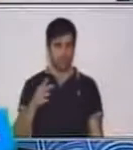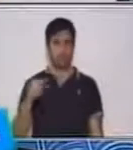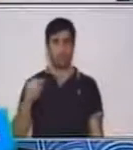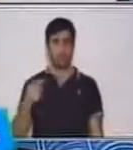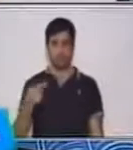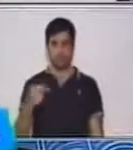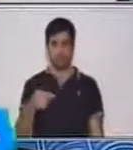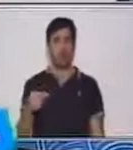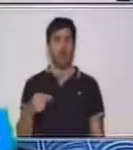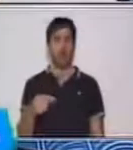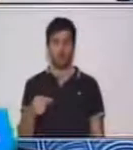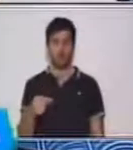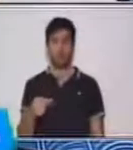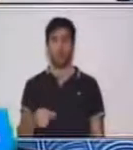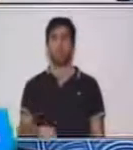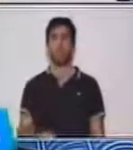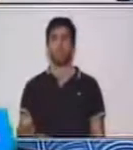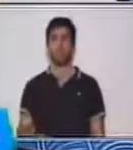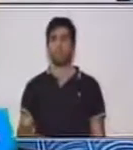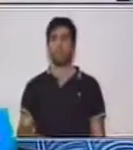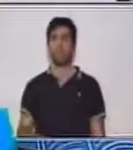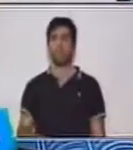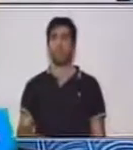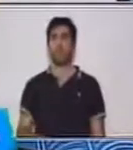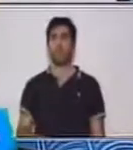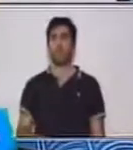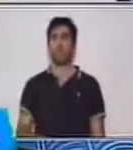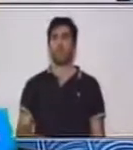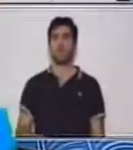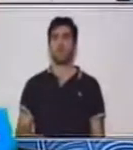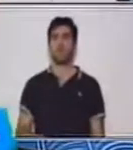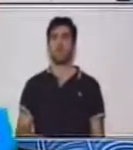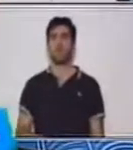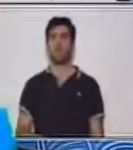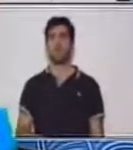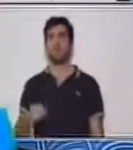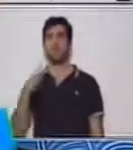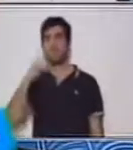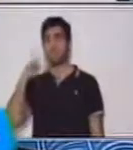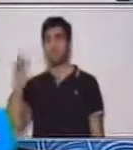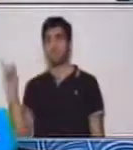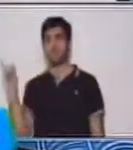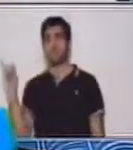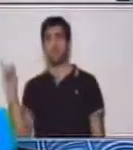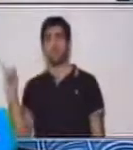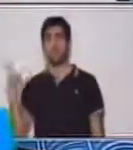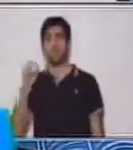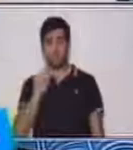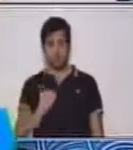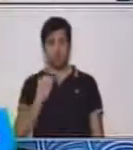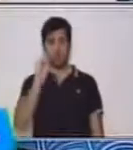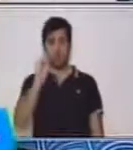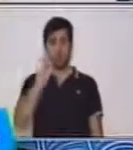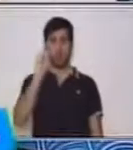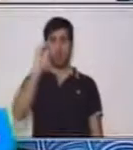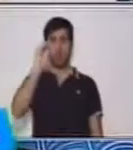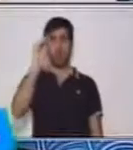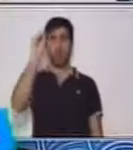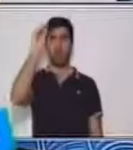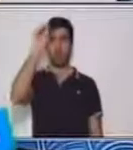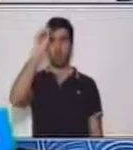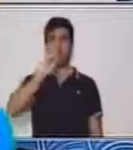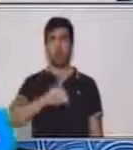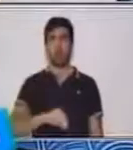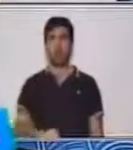Entonces, si solo hay uno, diríamos uno por uno. Si hay uno acá, uno por veinte. Si hay uno acá,